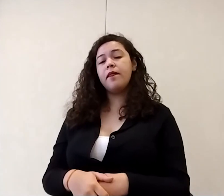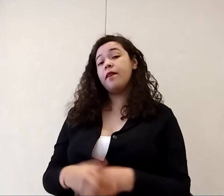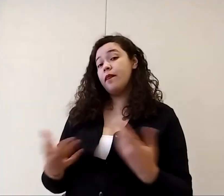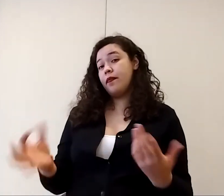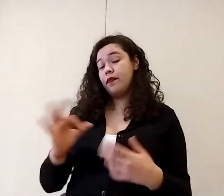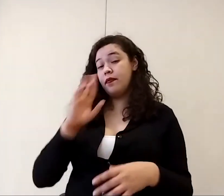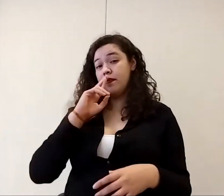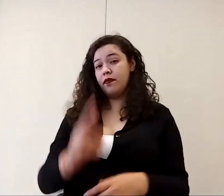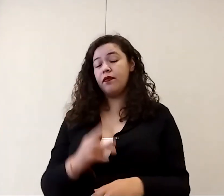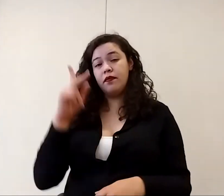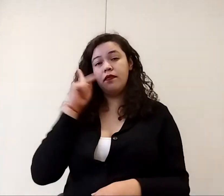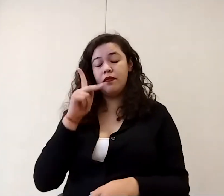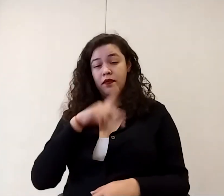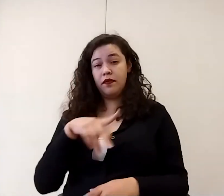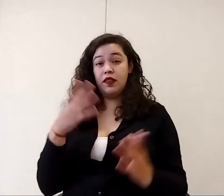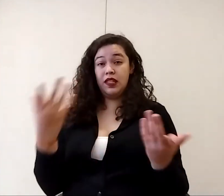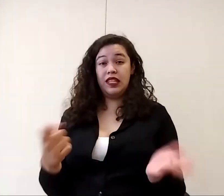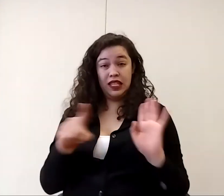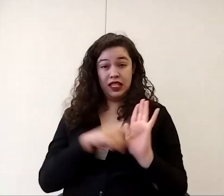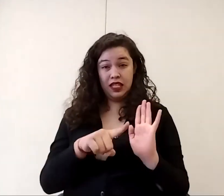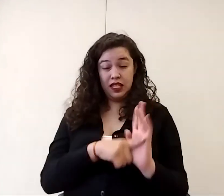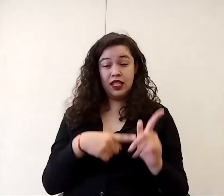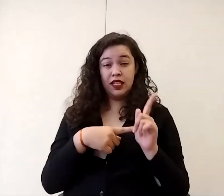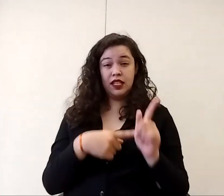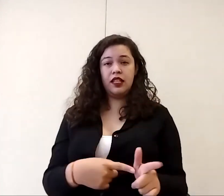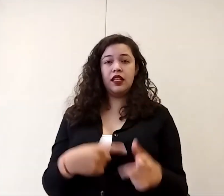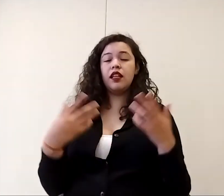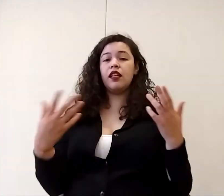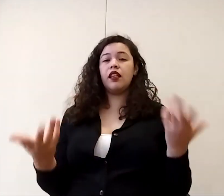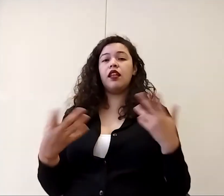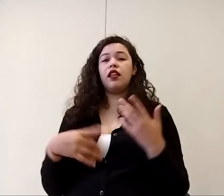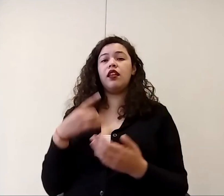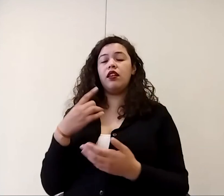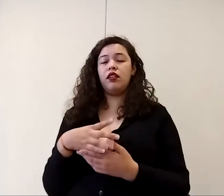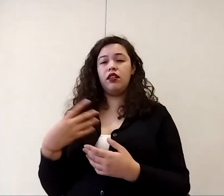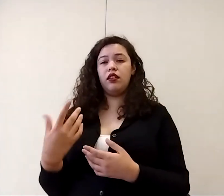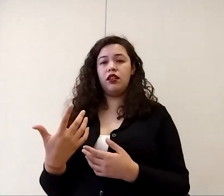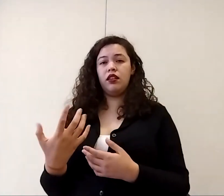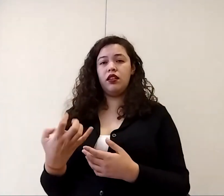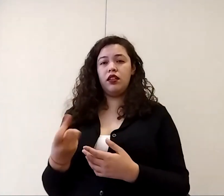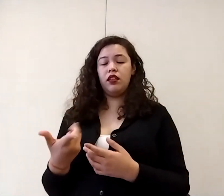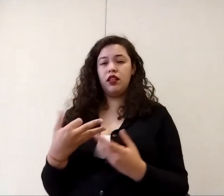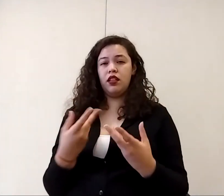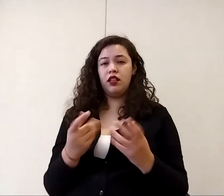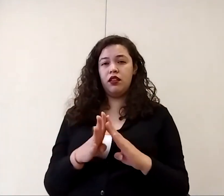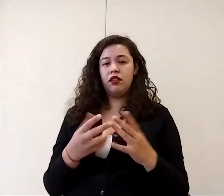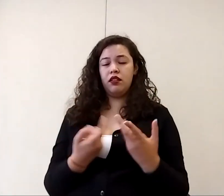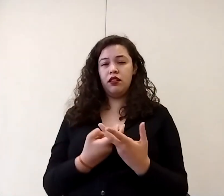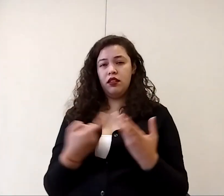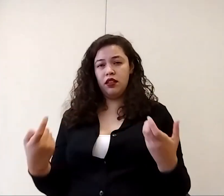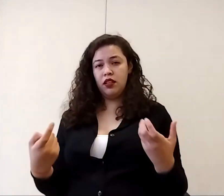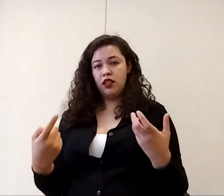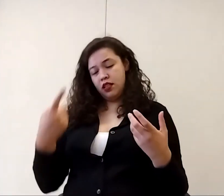resultado de la prueba sigue siendo negativo únicamente se mantiene en aislamiento hasta que